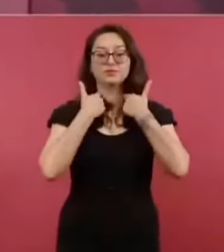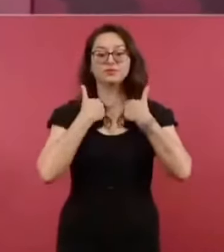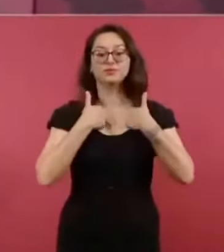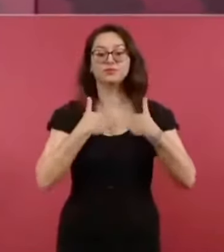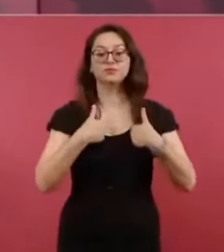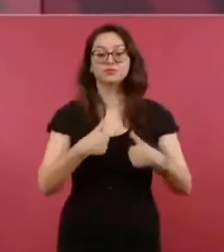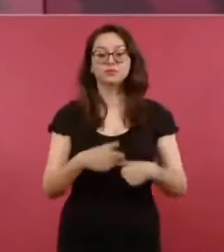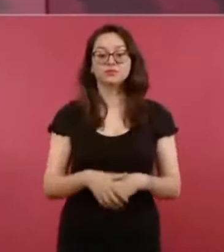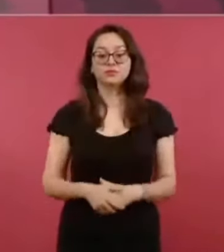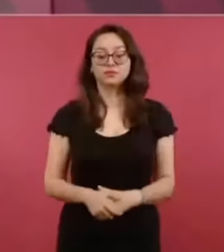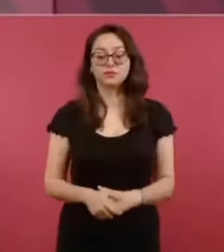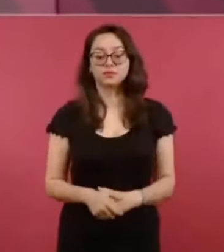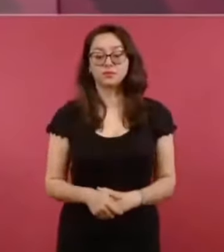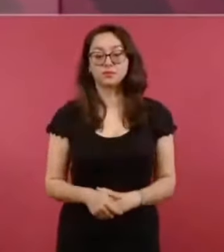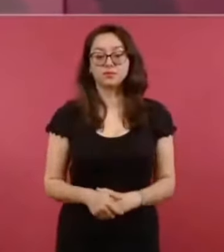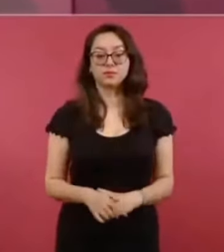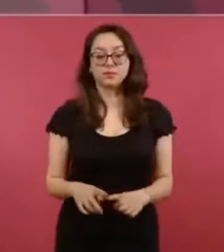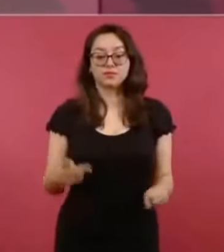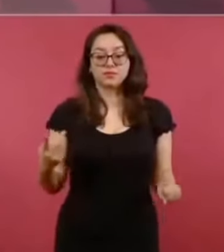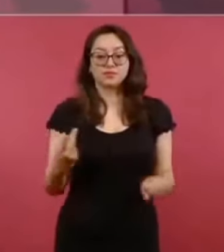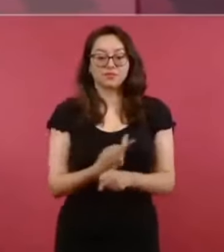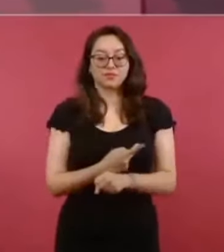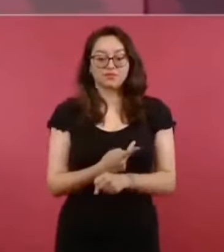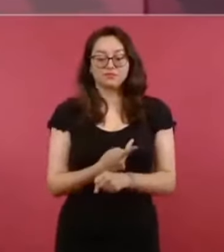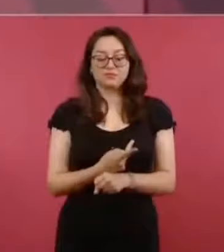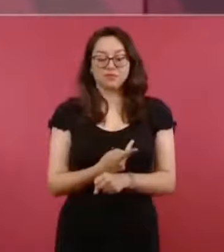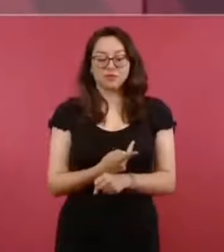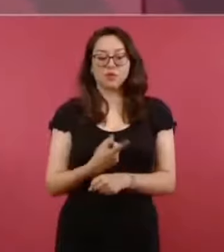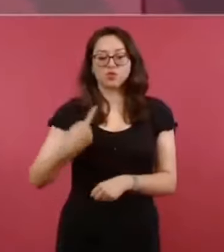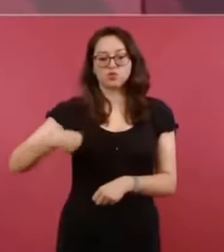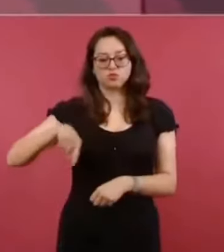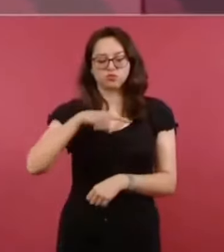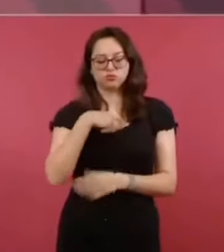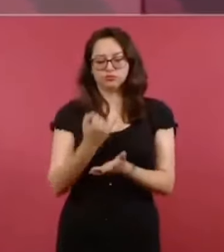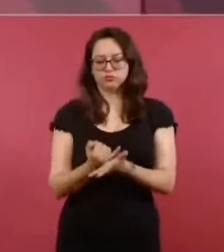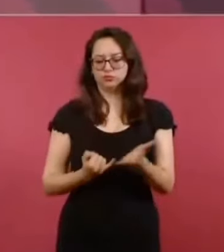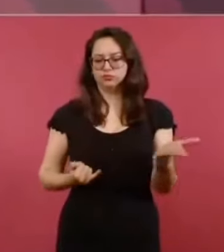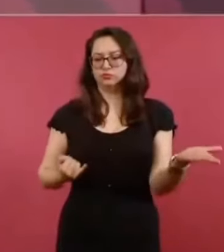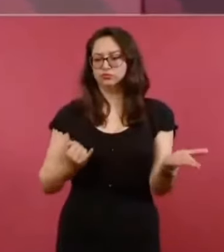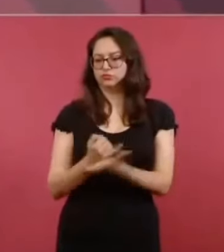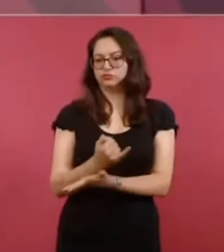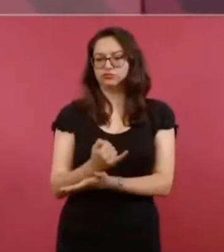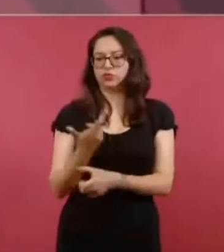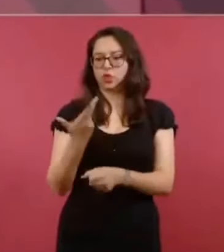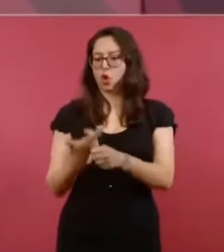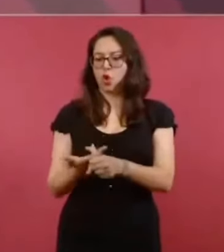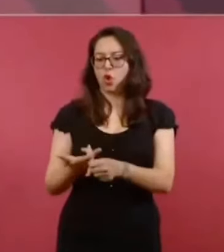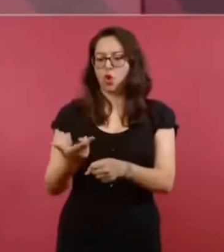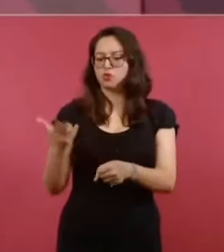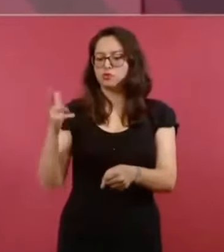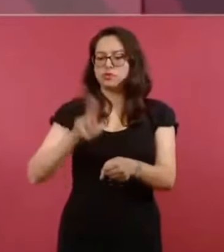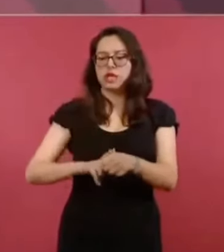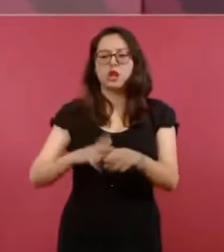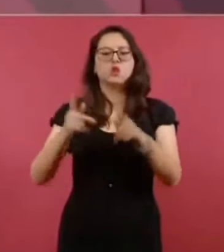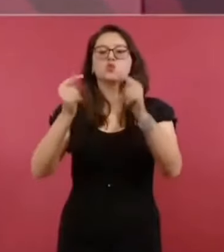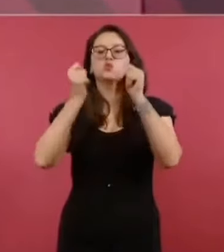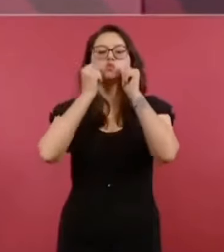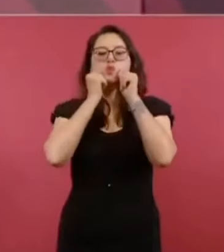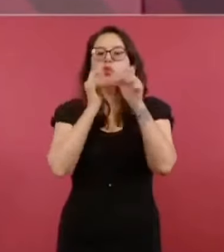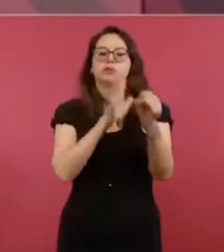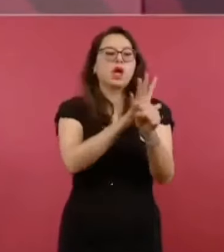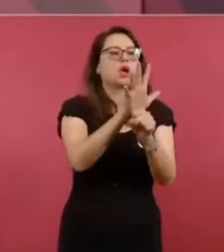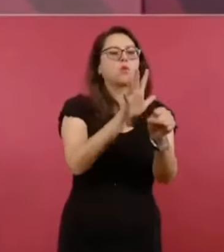puedan abastecerse de